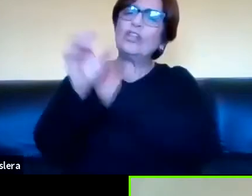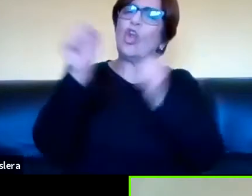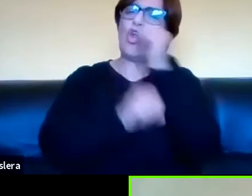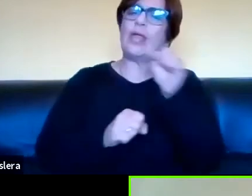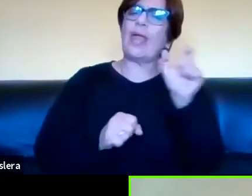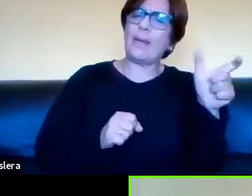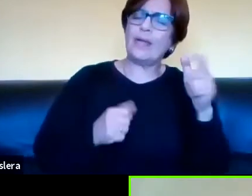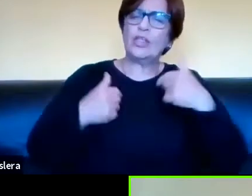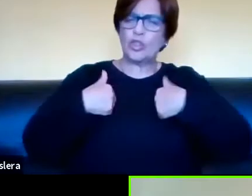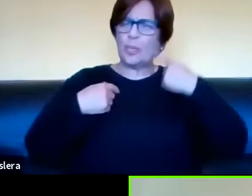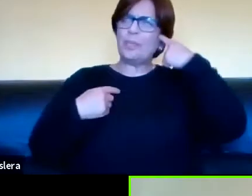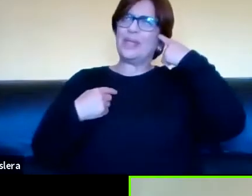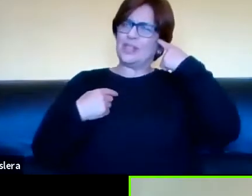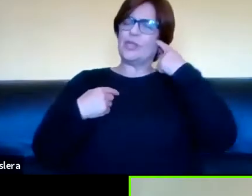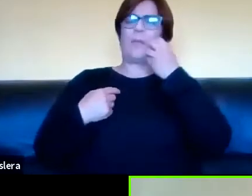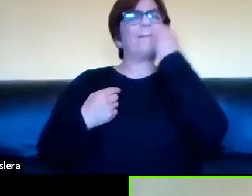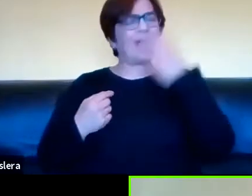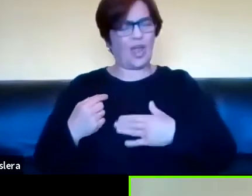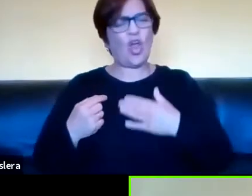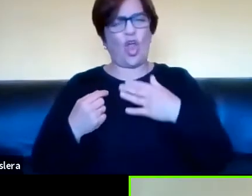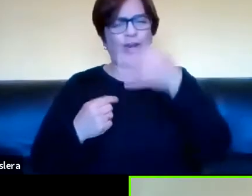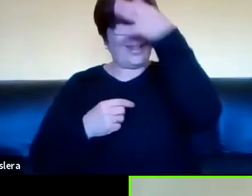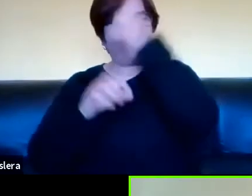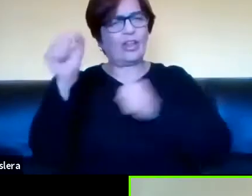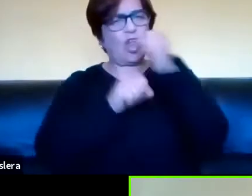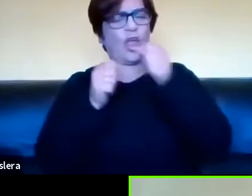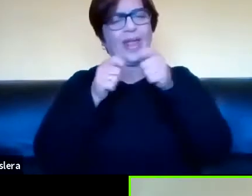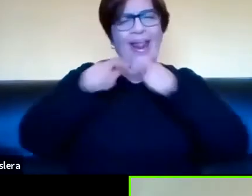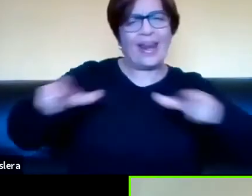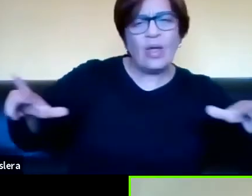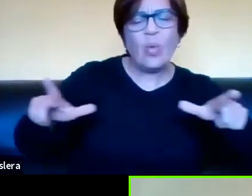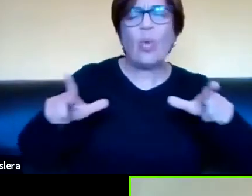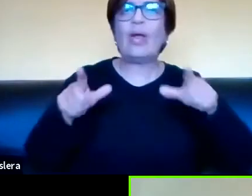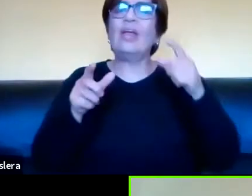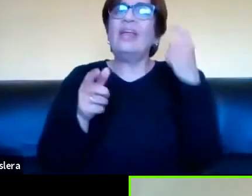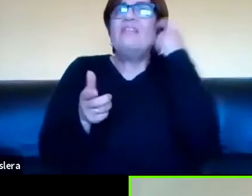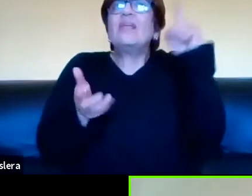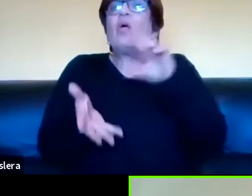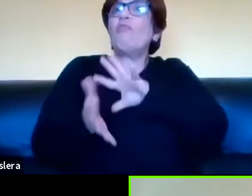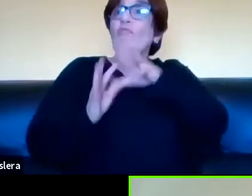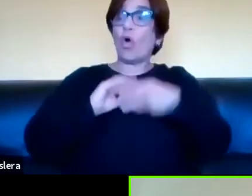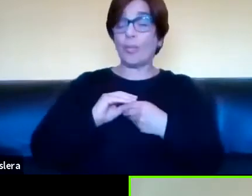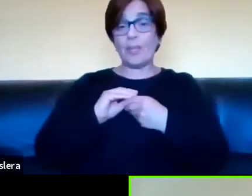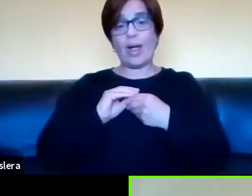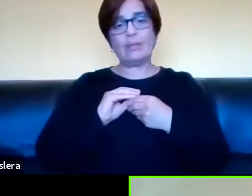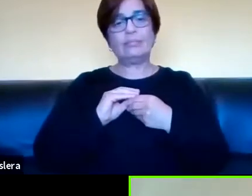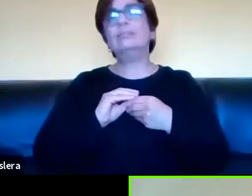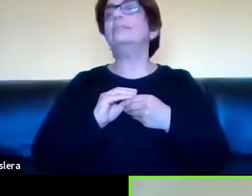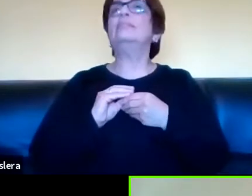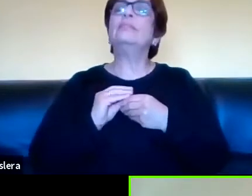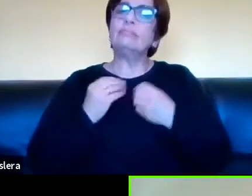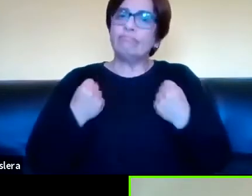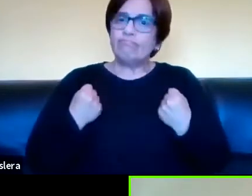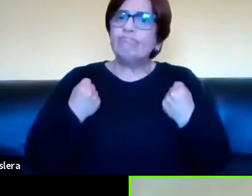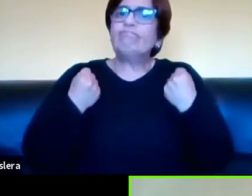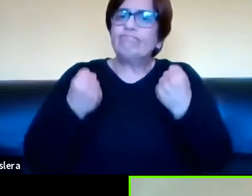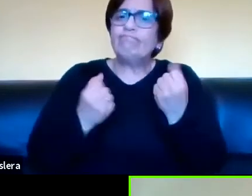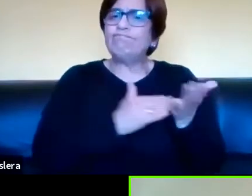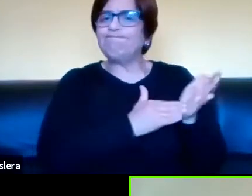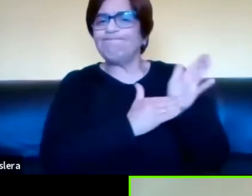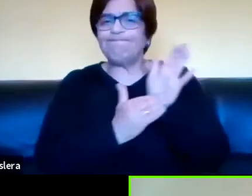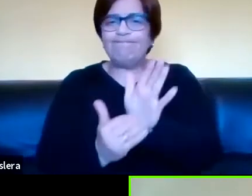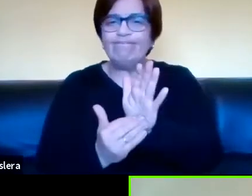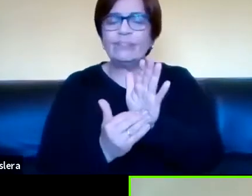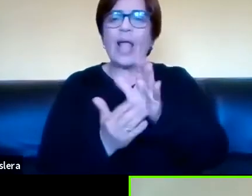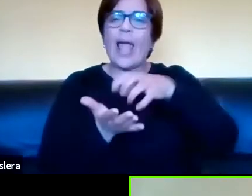decir tecnología de la lengua. Es decir, que es una tecnología que se inventa para potenciar algunos